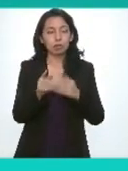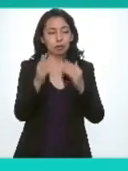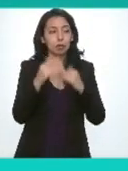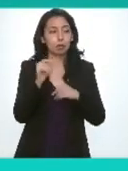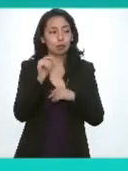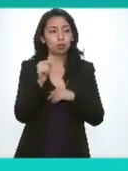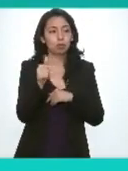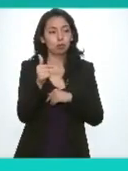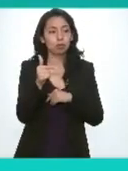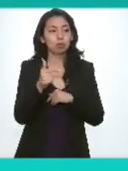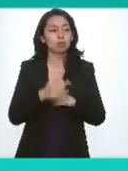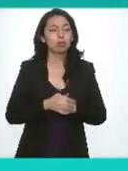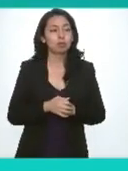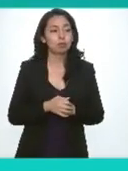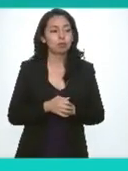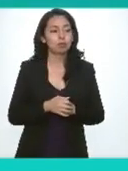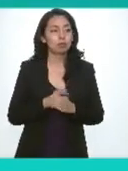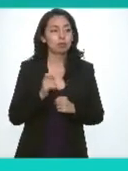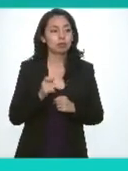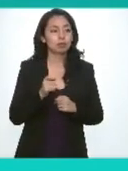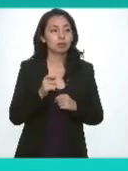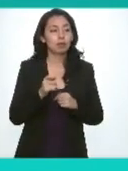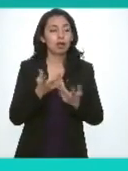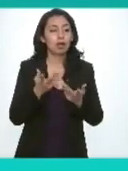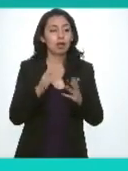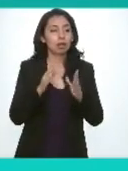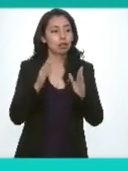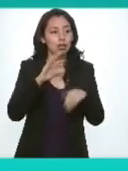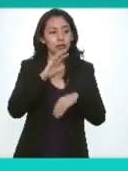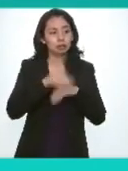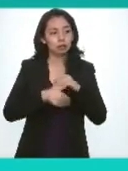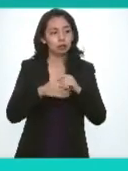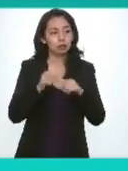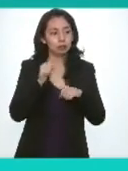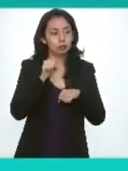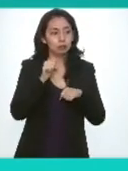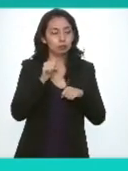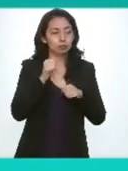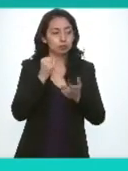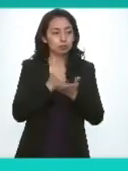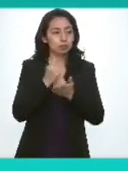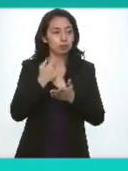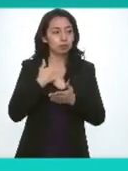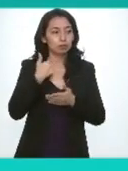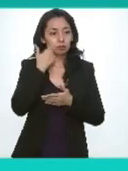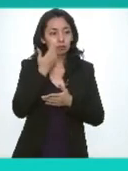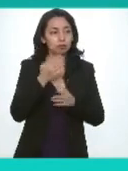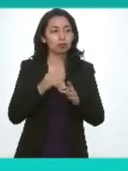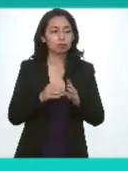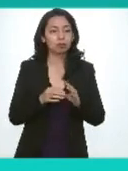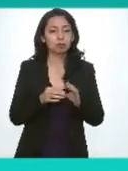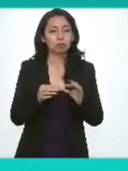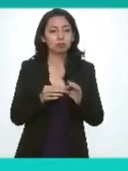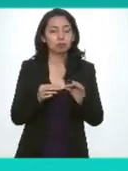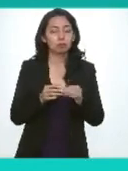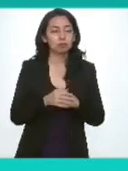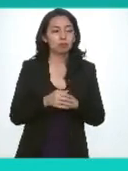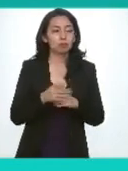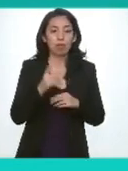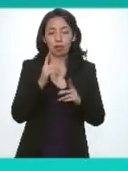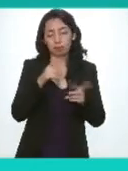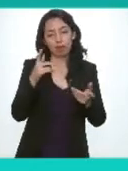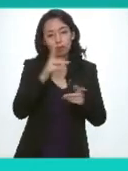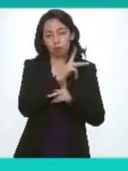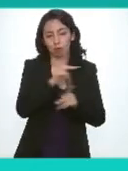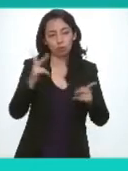12 del orden del día correspondiente al cierre de la sesión quiero únicamente reiterar mi reconocimiento